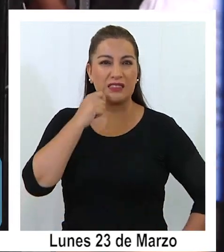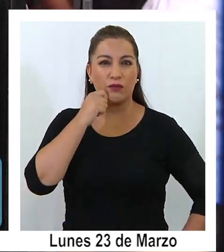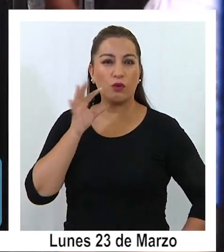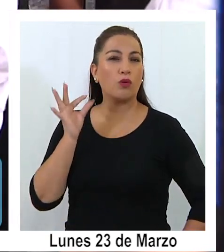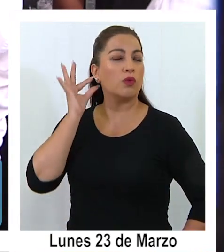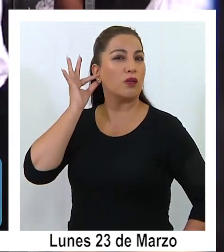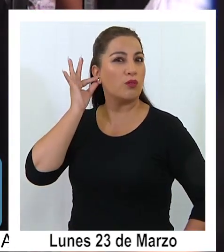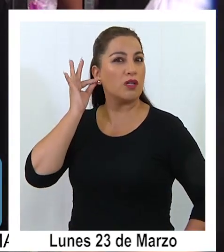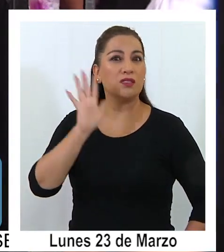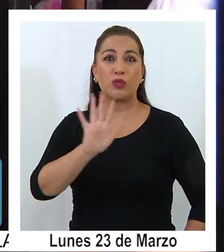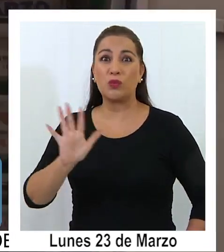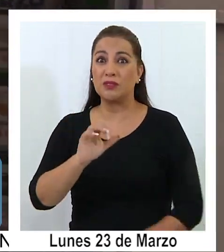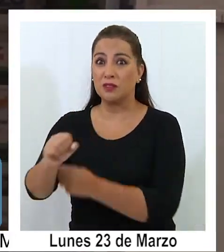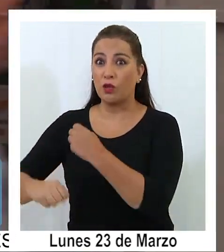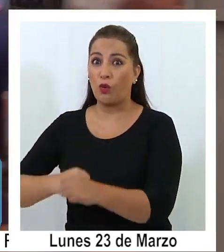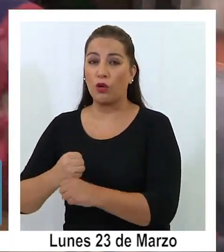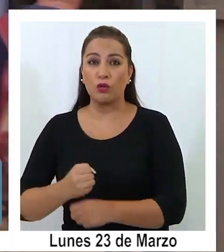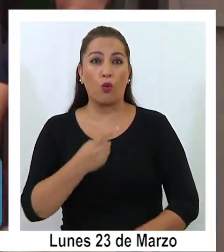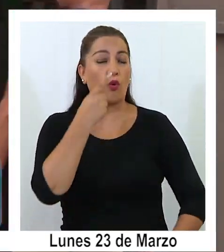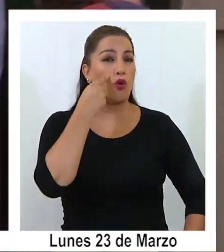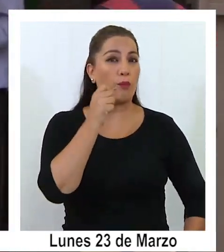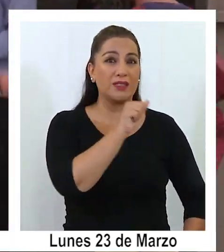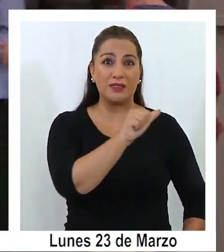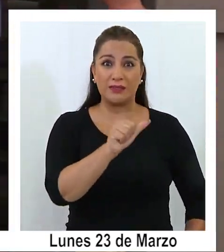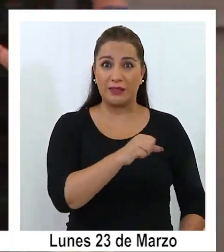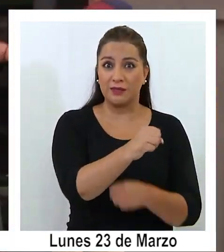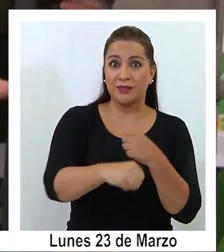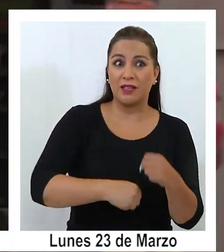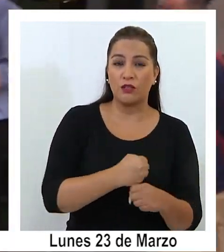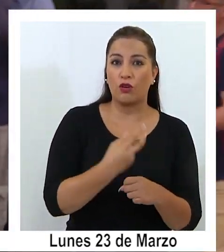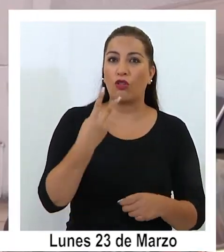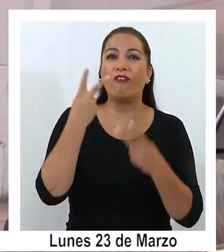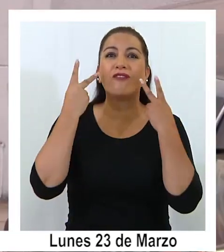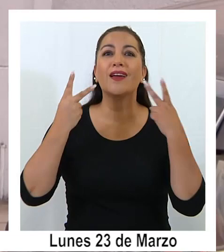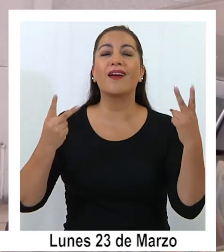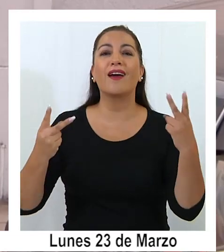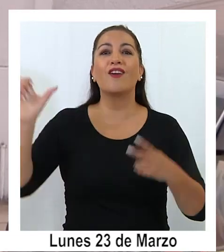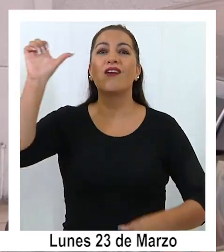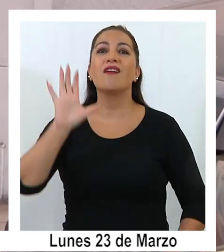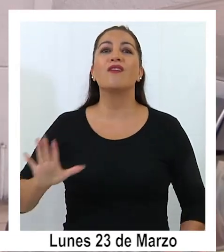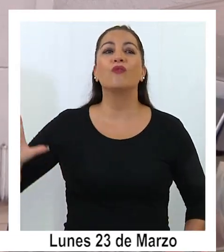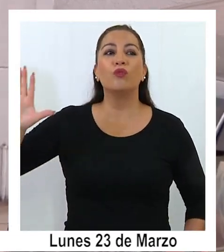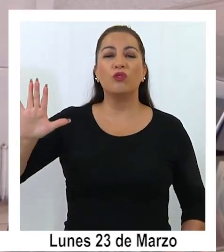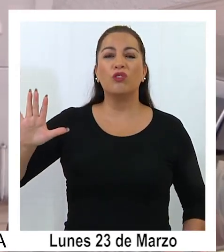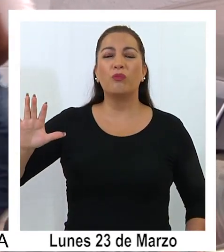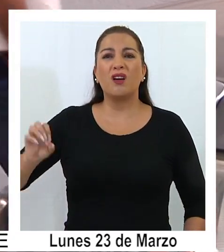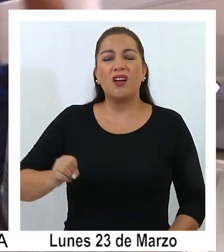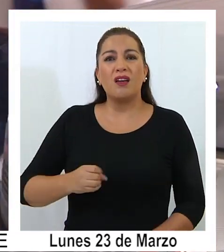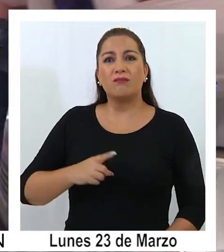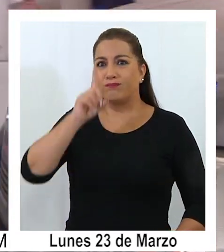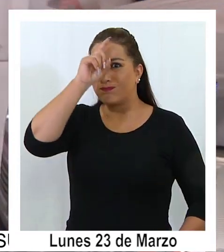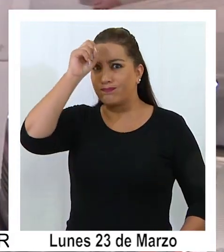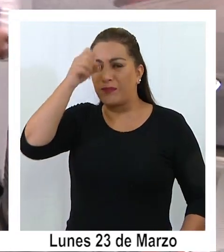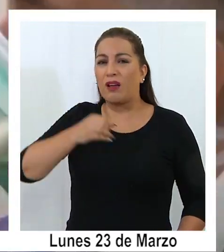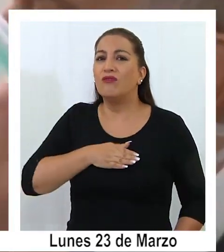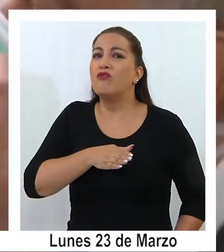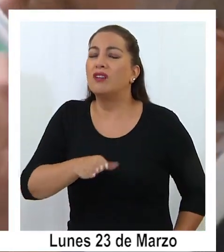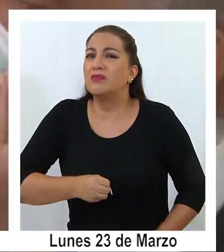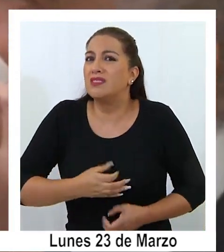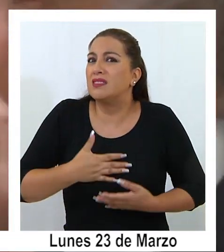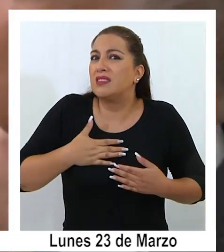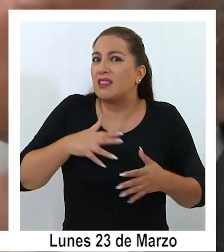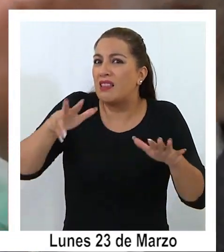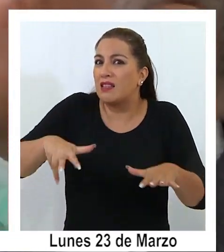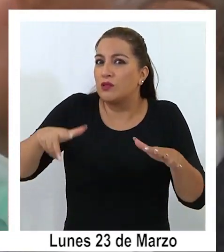trata de una mujer de 55 años y un hombre de 66, quienes viajaron a Europa y consultaron sintomáticos el día 19 de